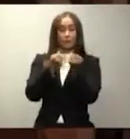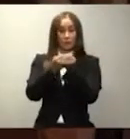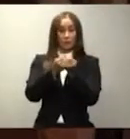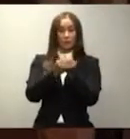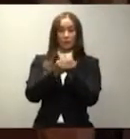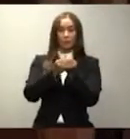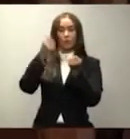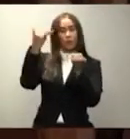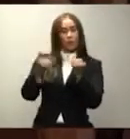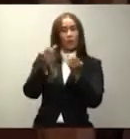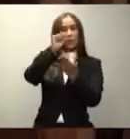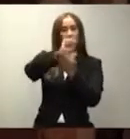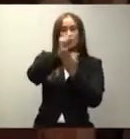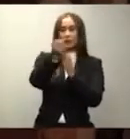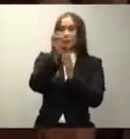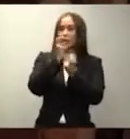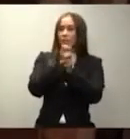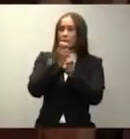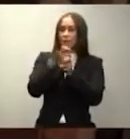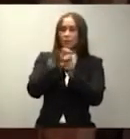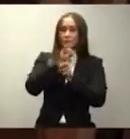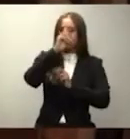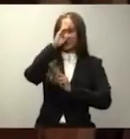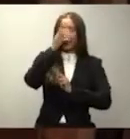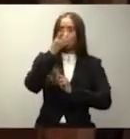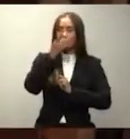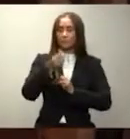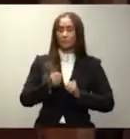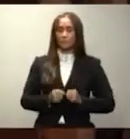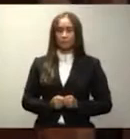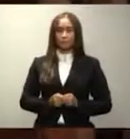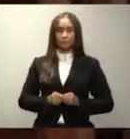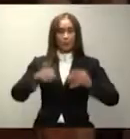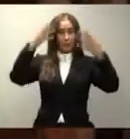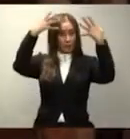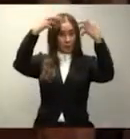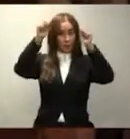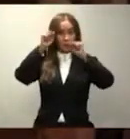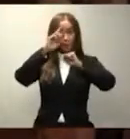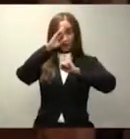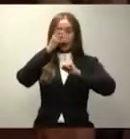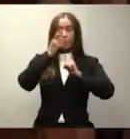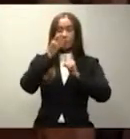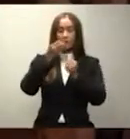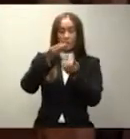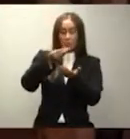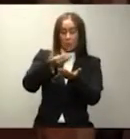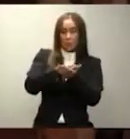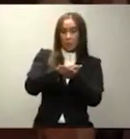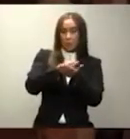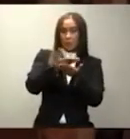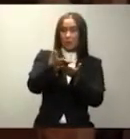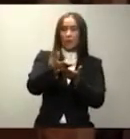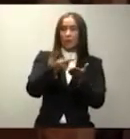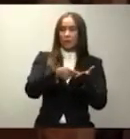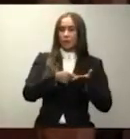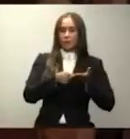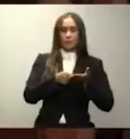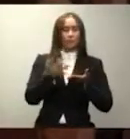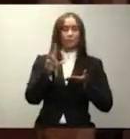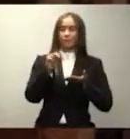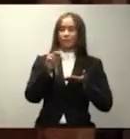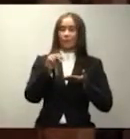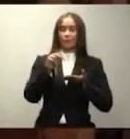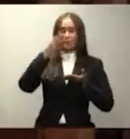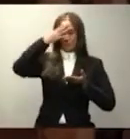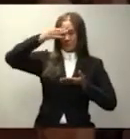que atraviesa nuestro país. El presidente de la República ya no tiene gastos de representación. Fue una decisión que se tomó